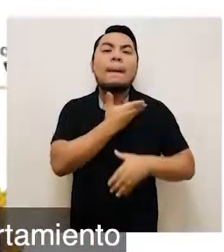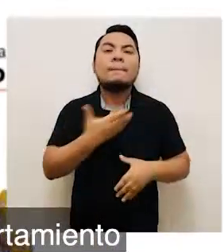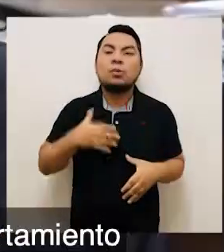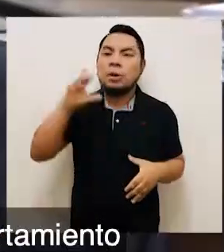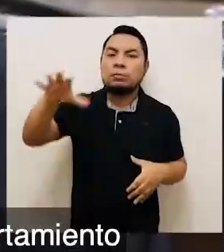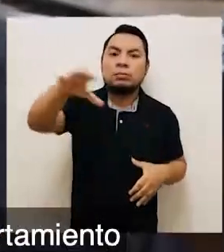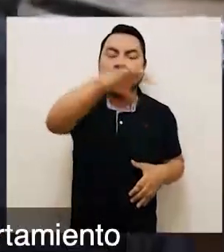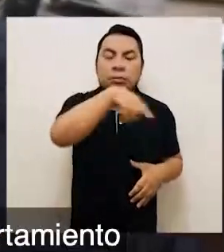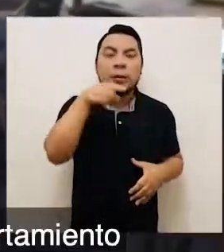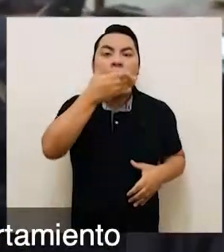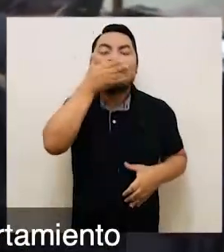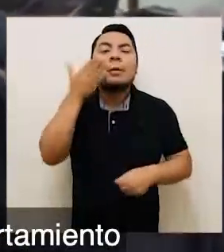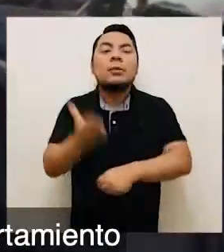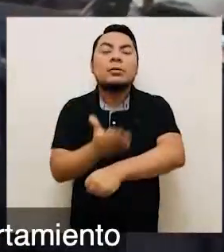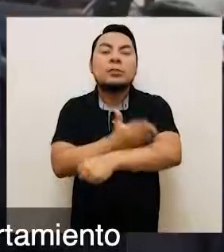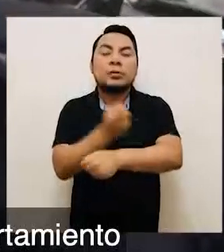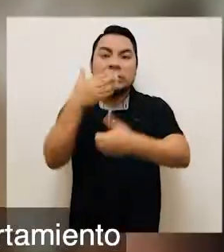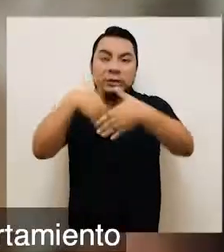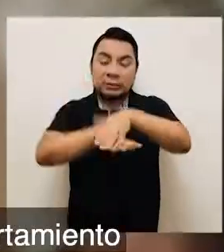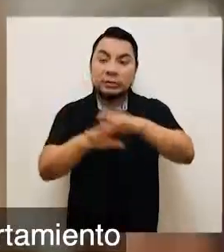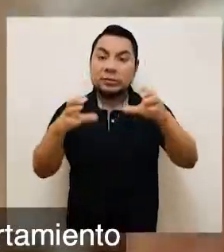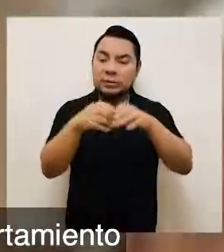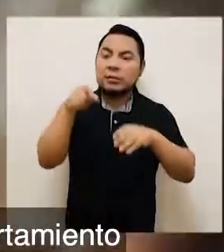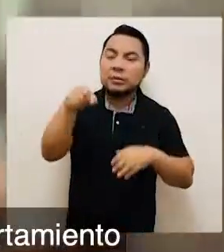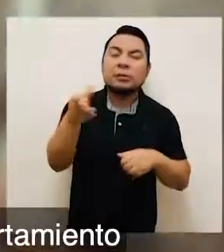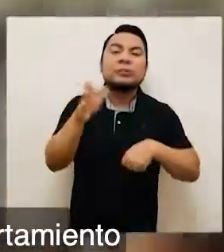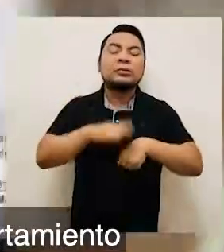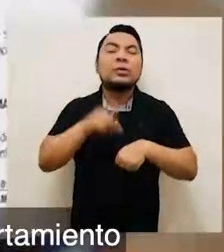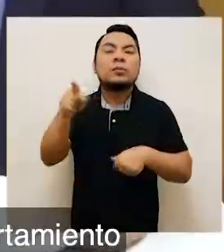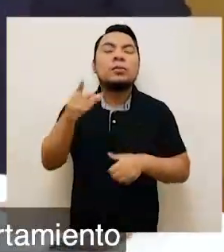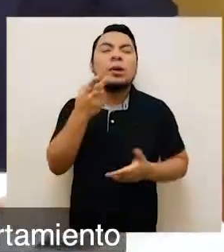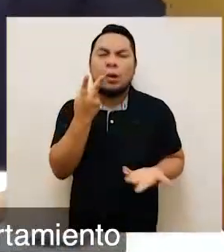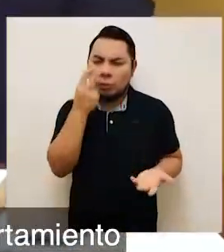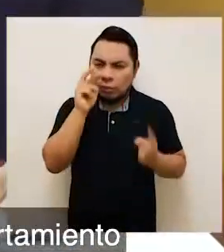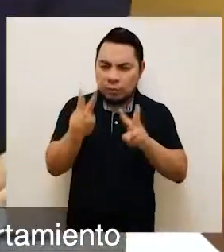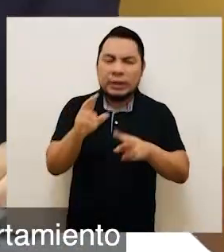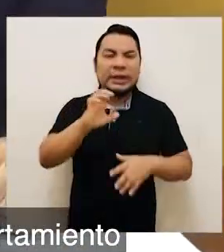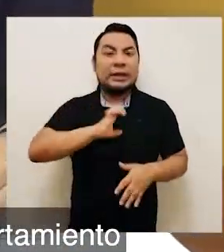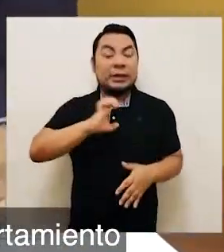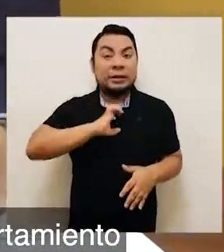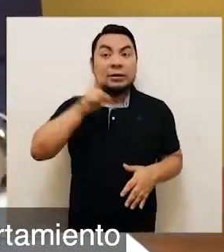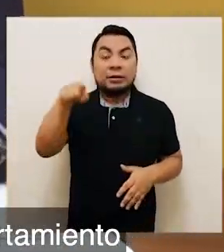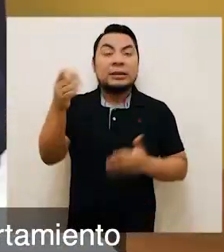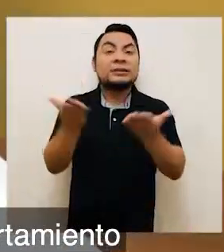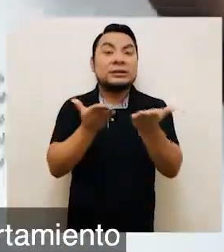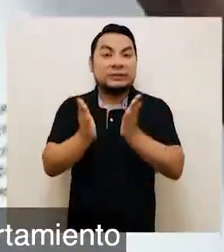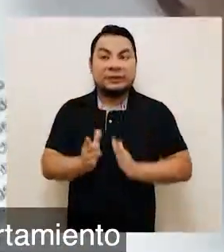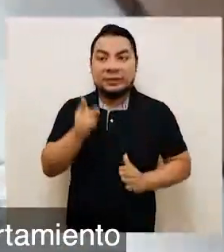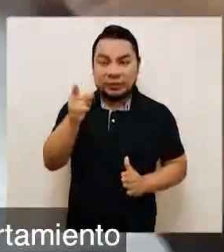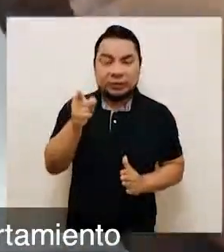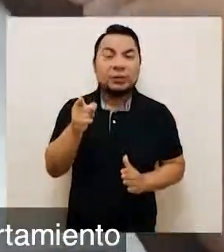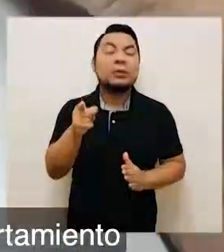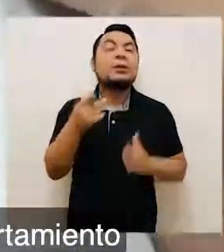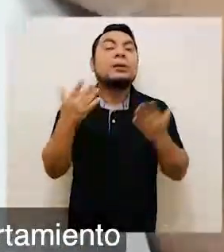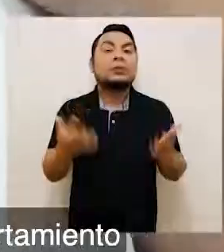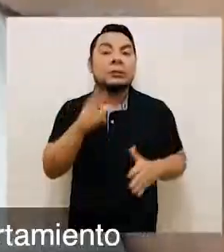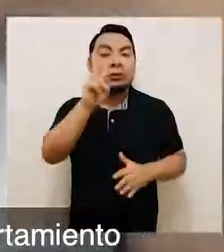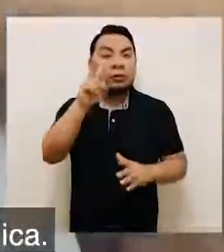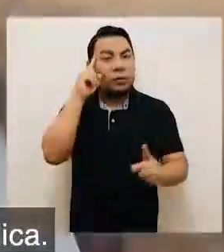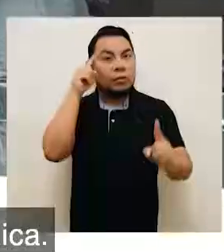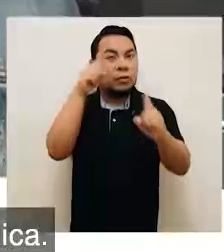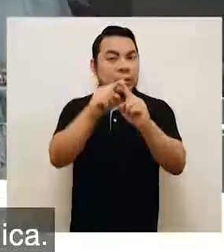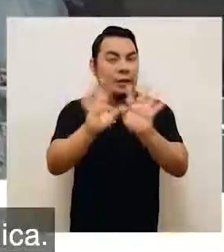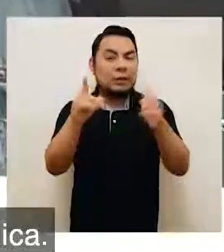busca mejorar los procesos internos de las entidades sobre la base del comportamiento ético de los servidores, con dos objetivos